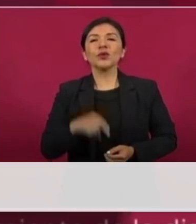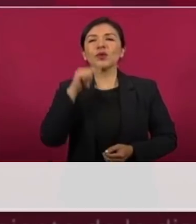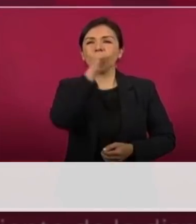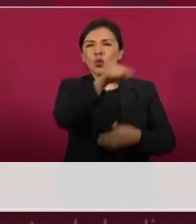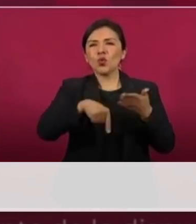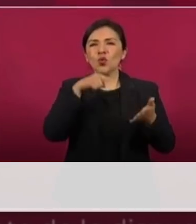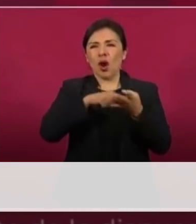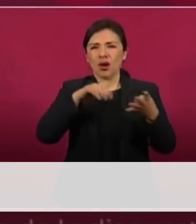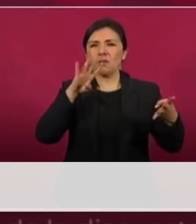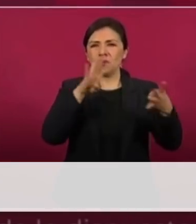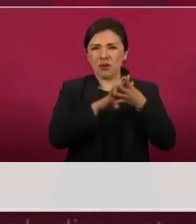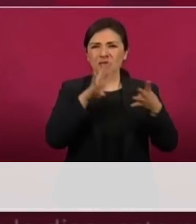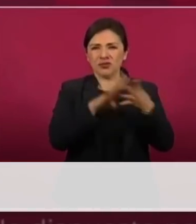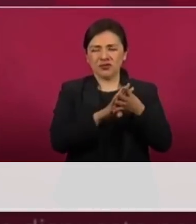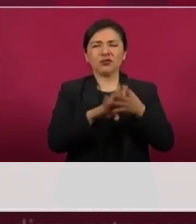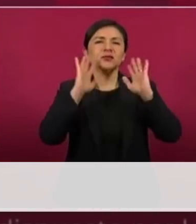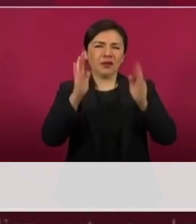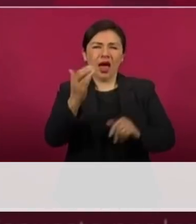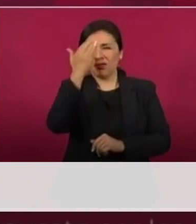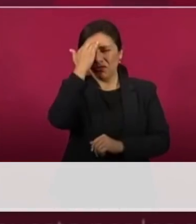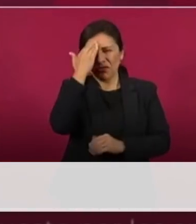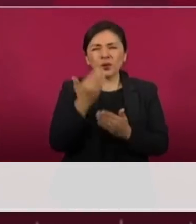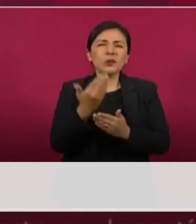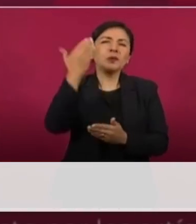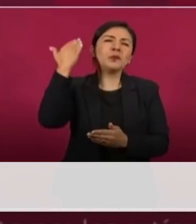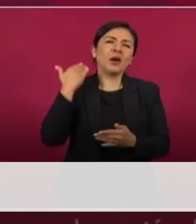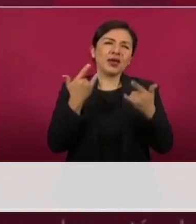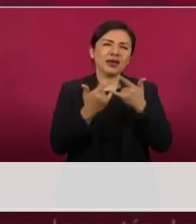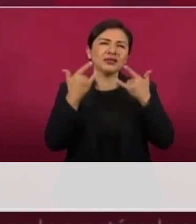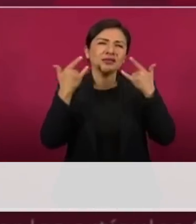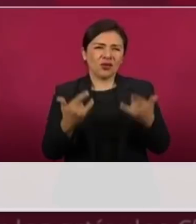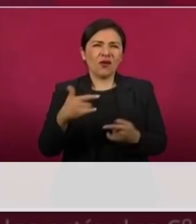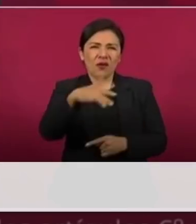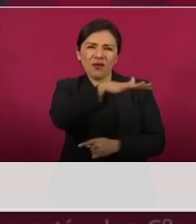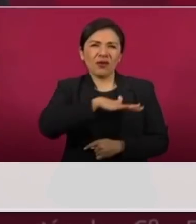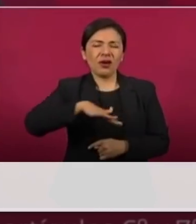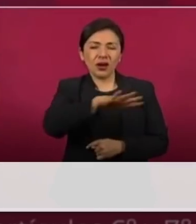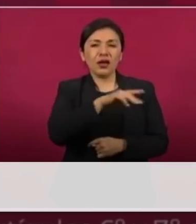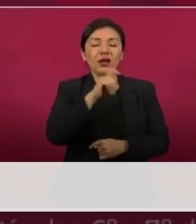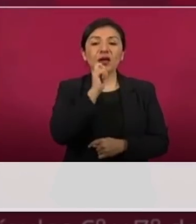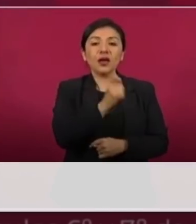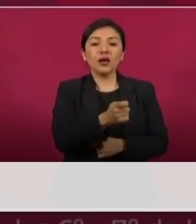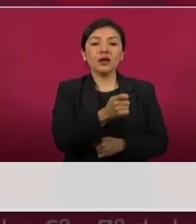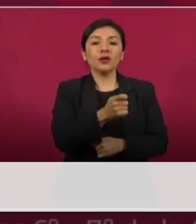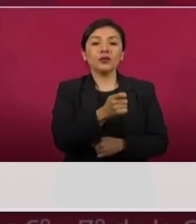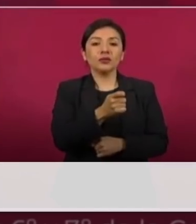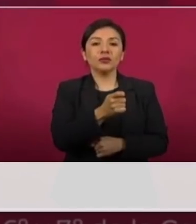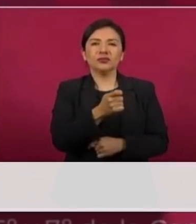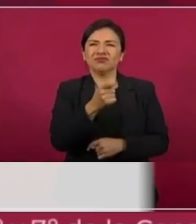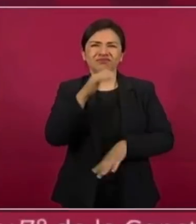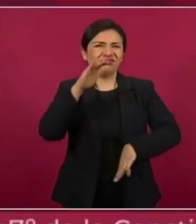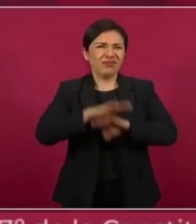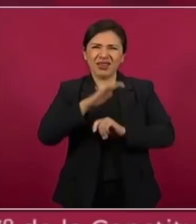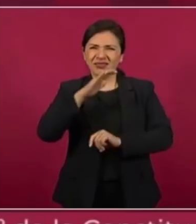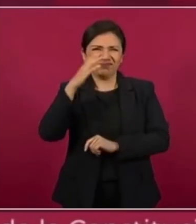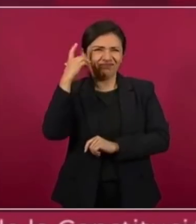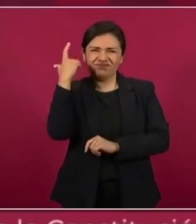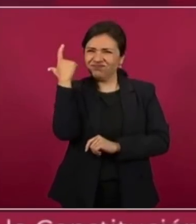prisión histórica y horrorosa